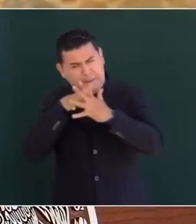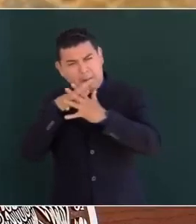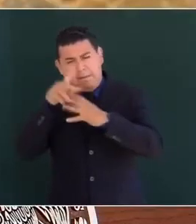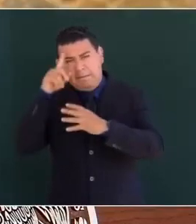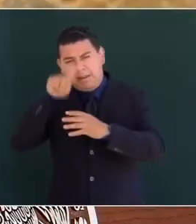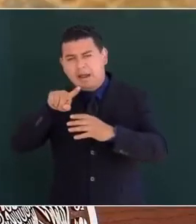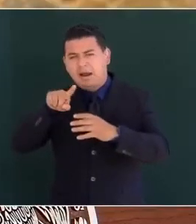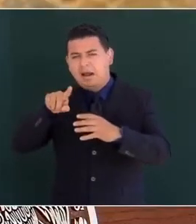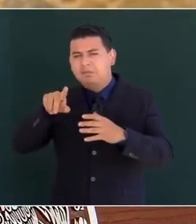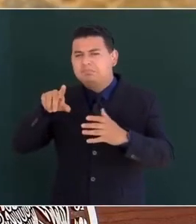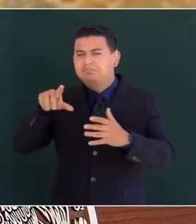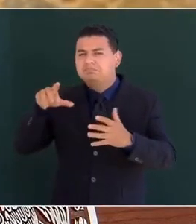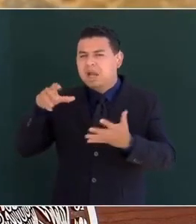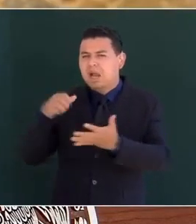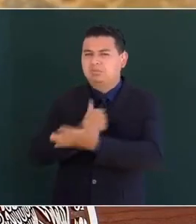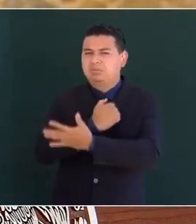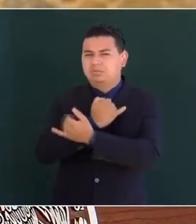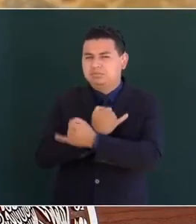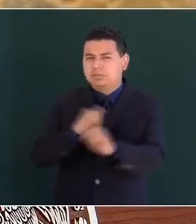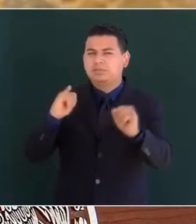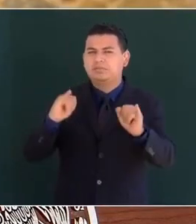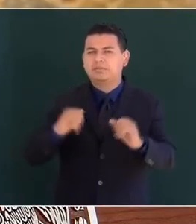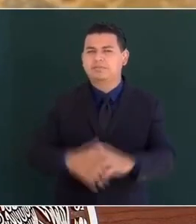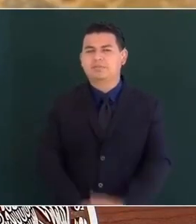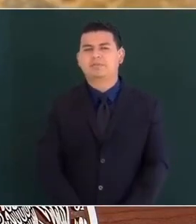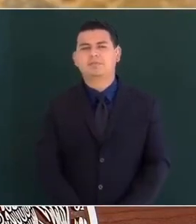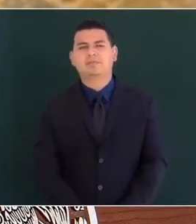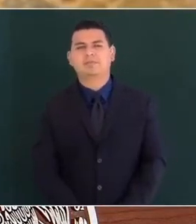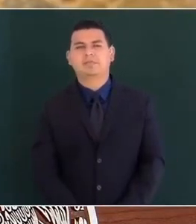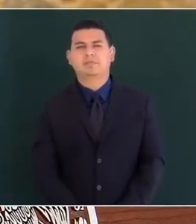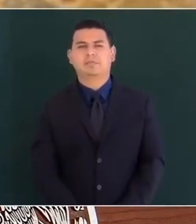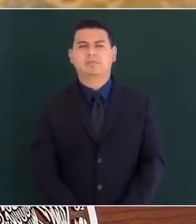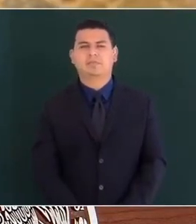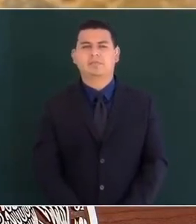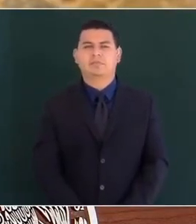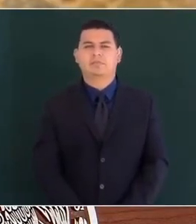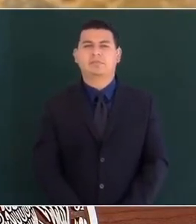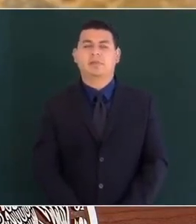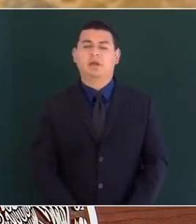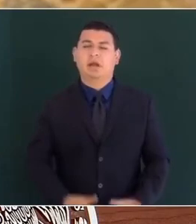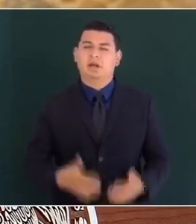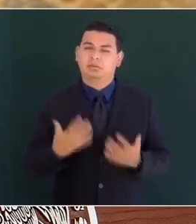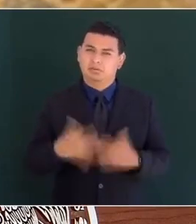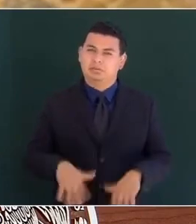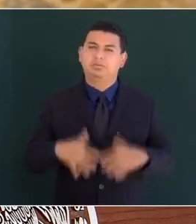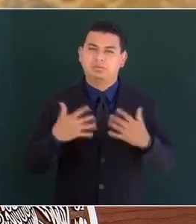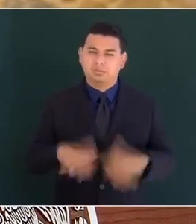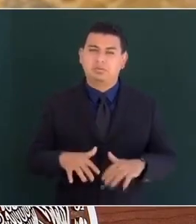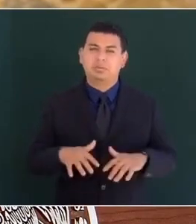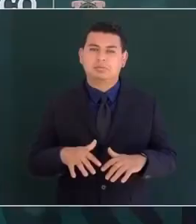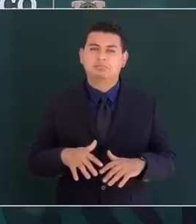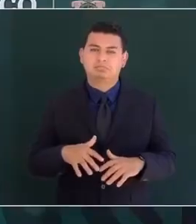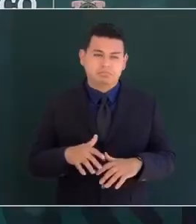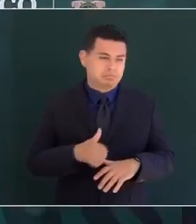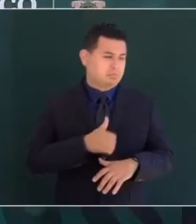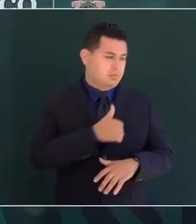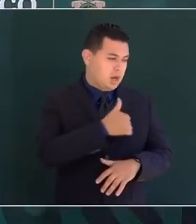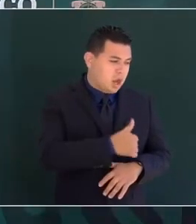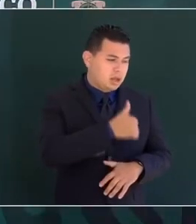aquí conviene decir que por idénticas razones uno a uno